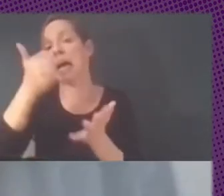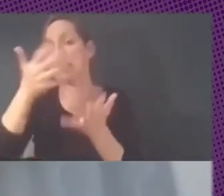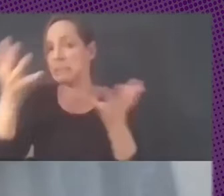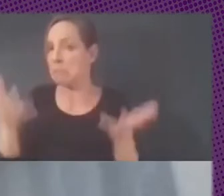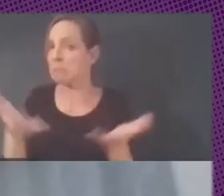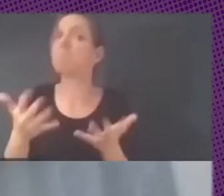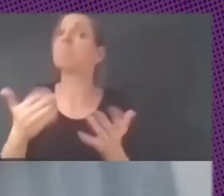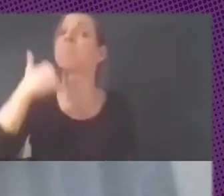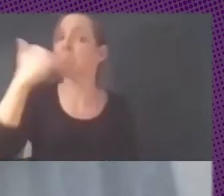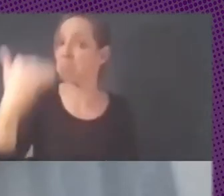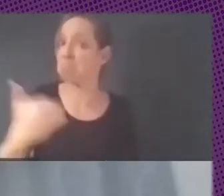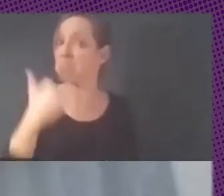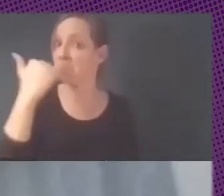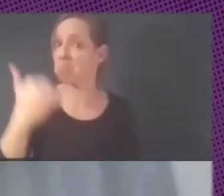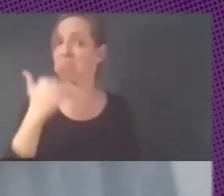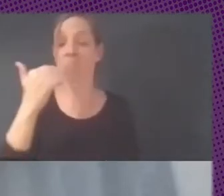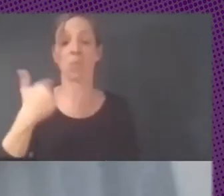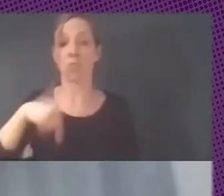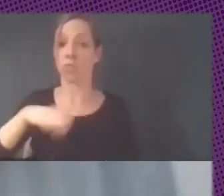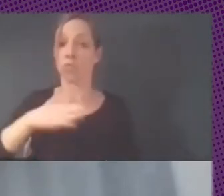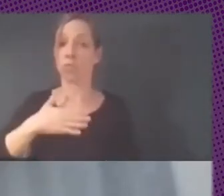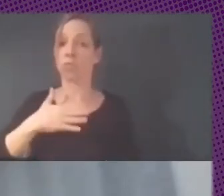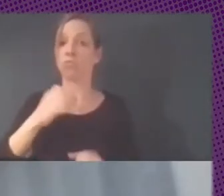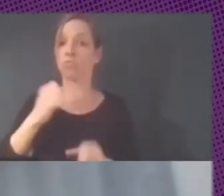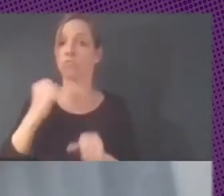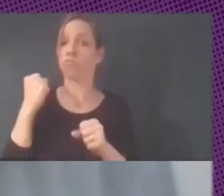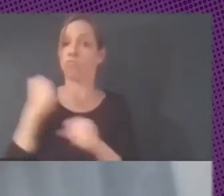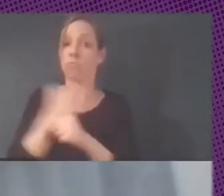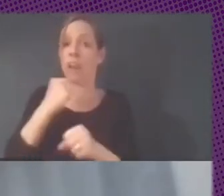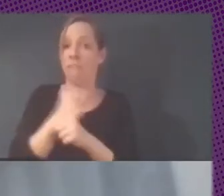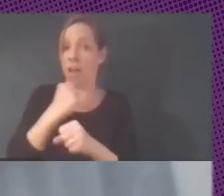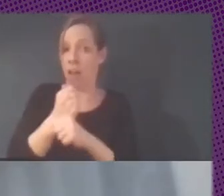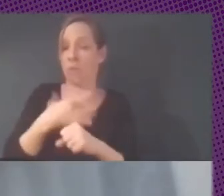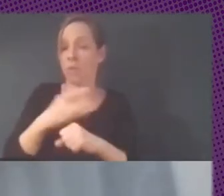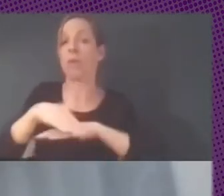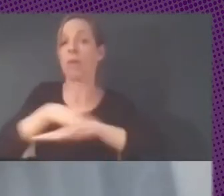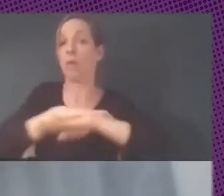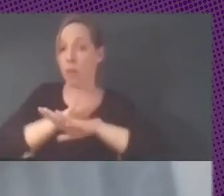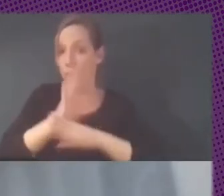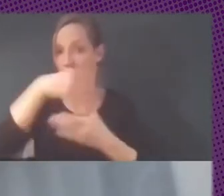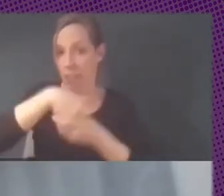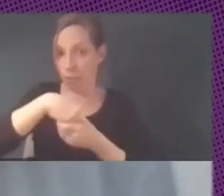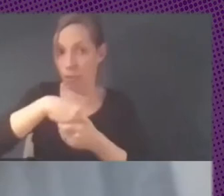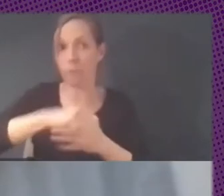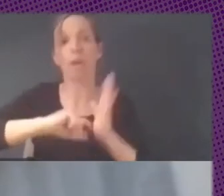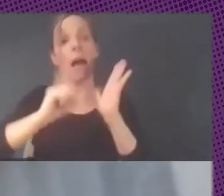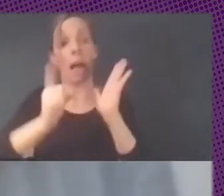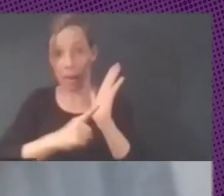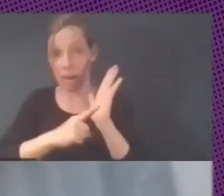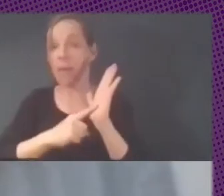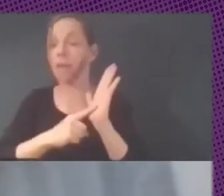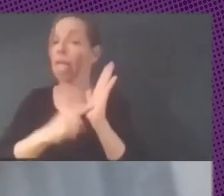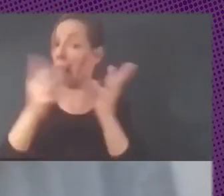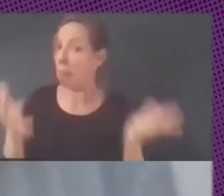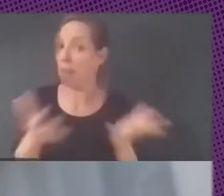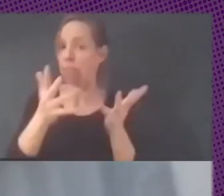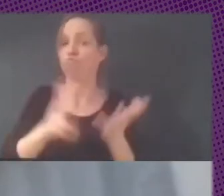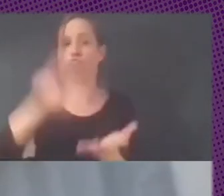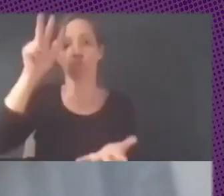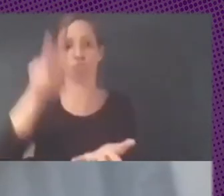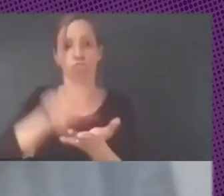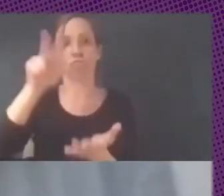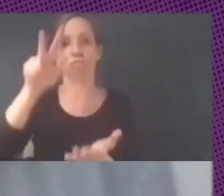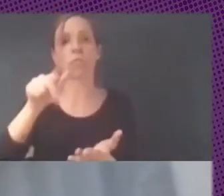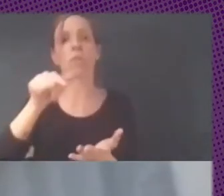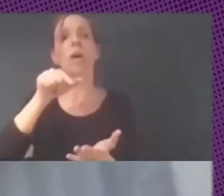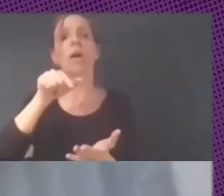firmemente desde el Estado. Esa ley se aprobó, esa ley lo que establecía era básicamente